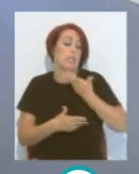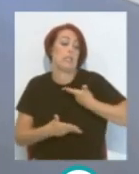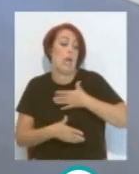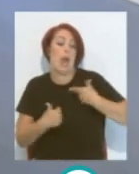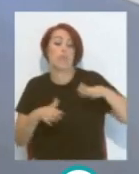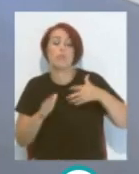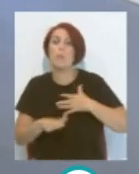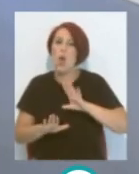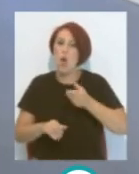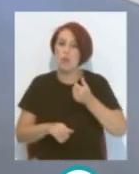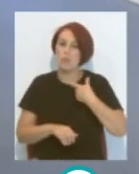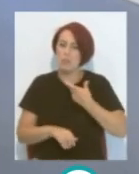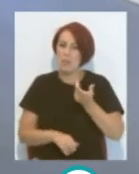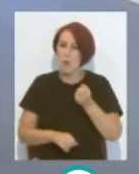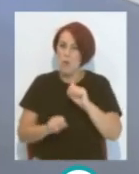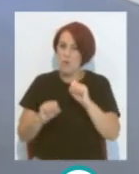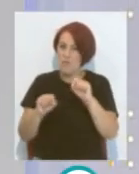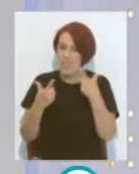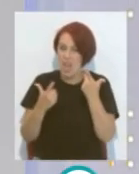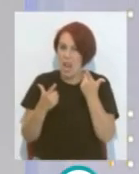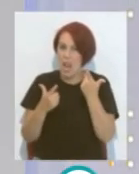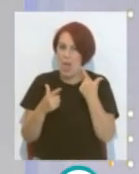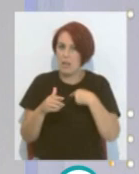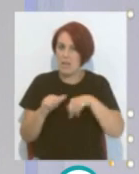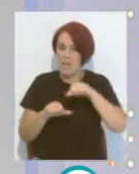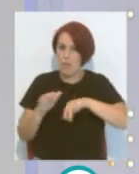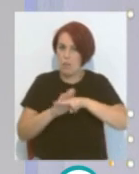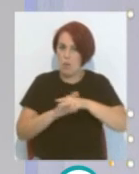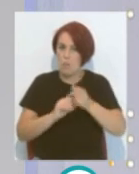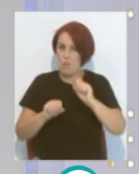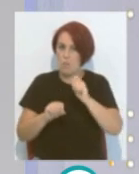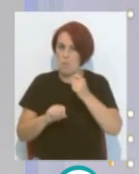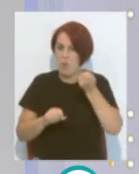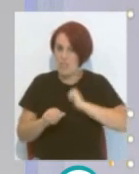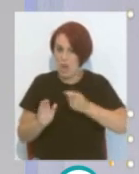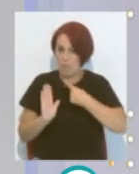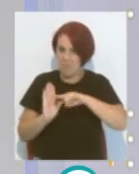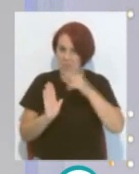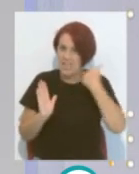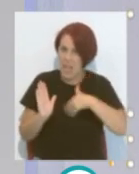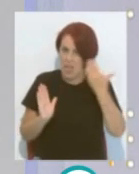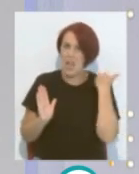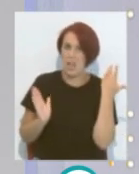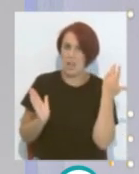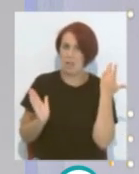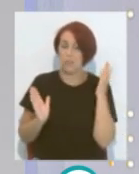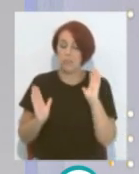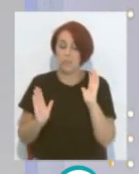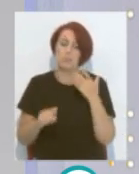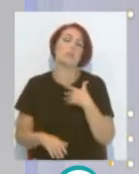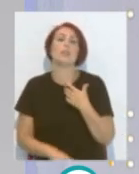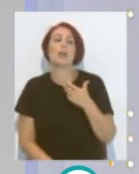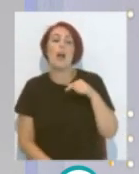Liga De Fútbol Profesional Está inscripto Desde hace Un tiempo ya Con respecto a lo que Con te comentaba Ayer Y lo que estás